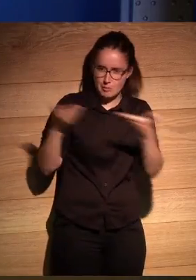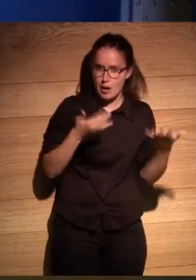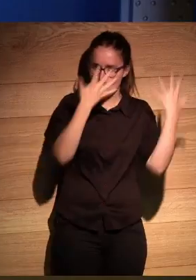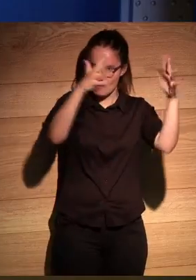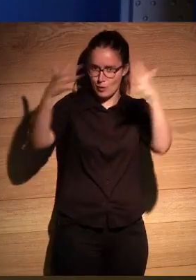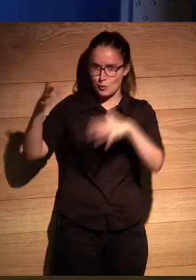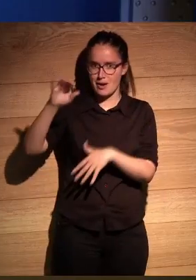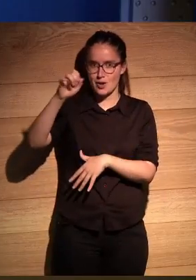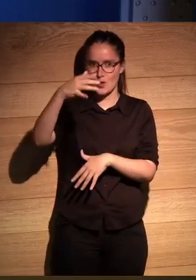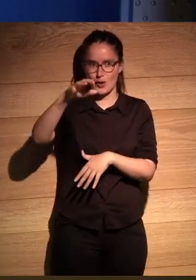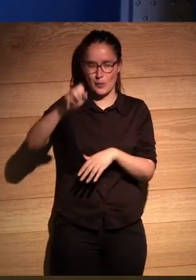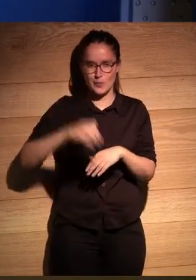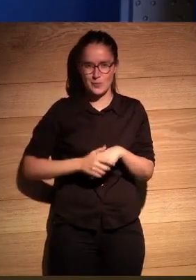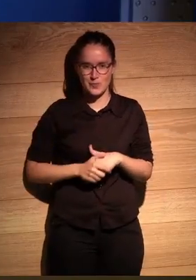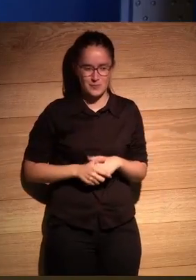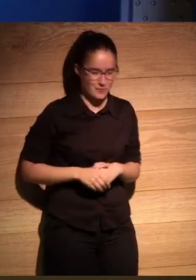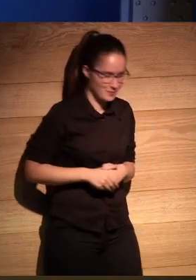nosotros un aplauso para Rodrigo Fresan